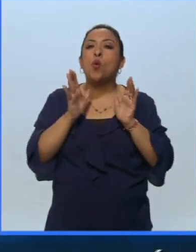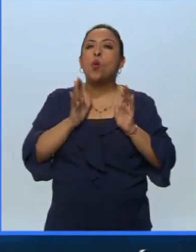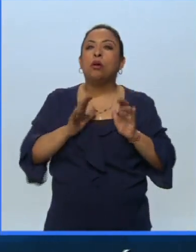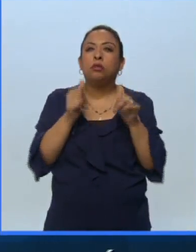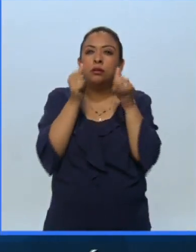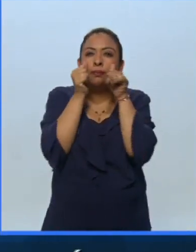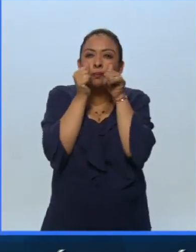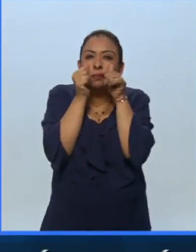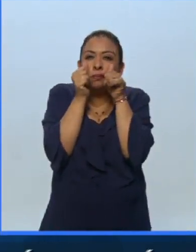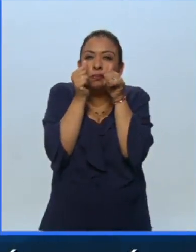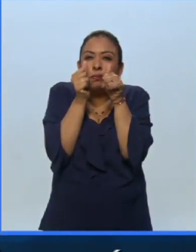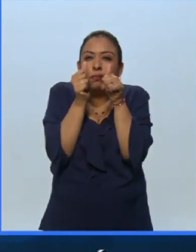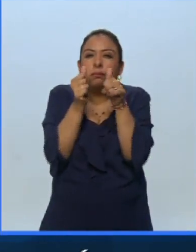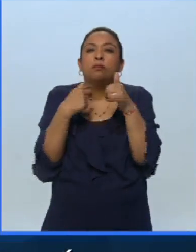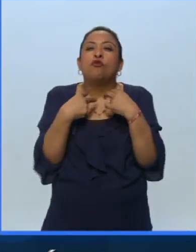voz,